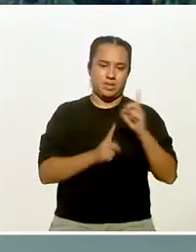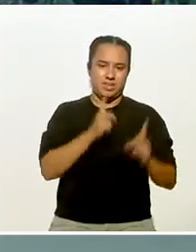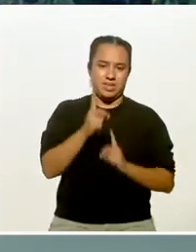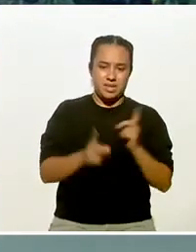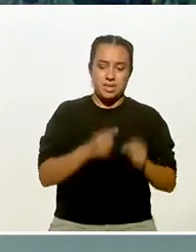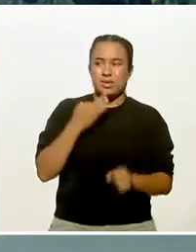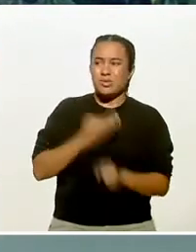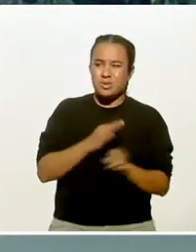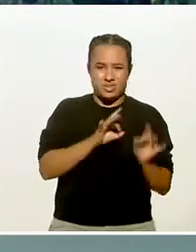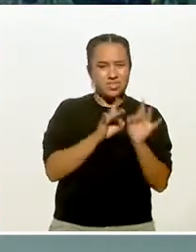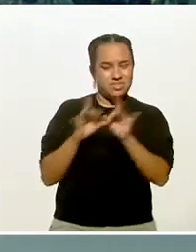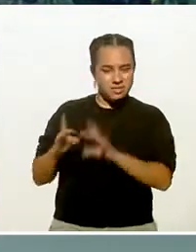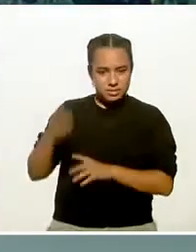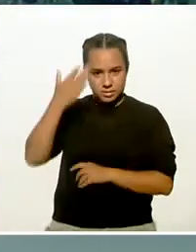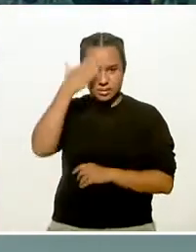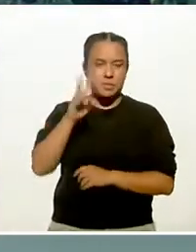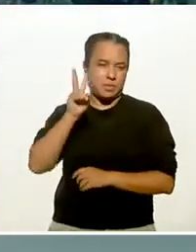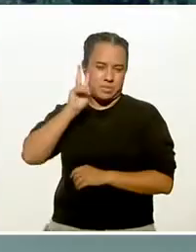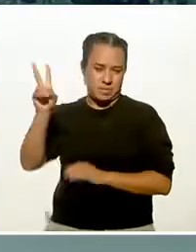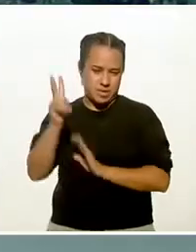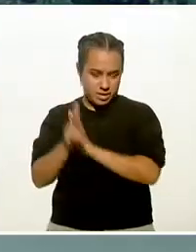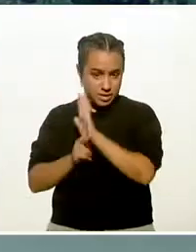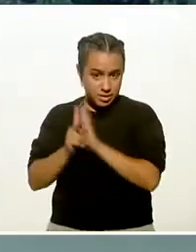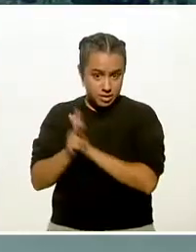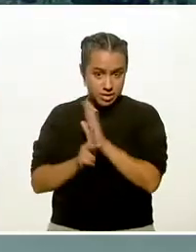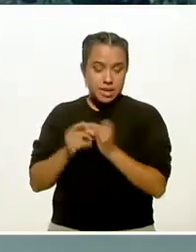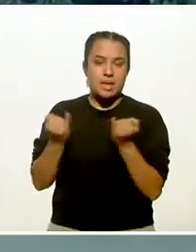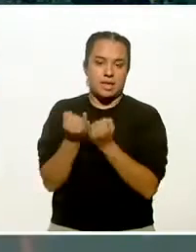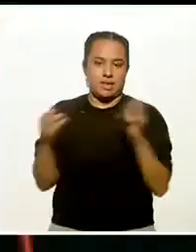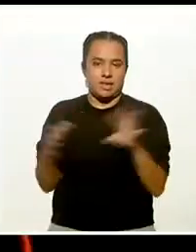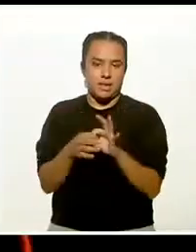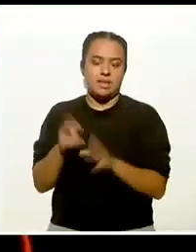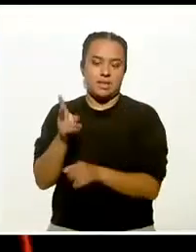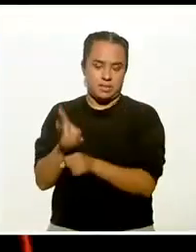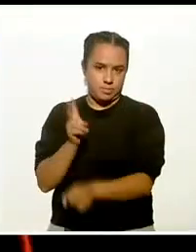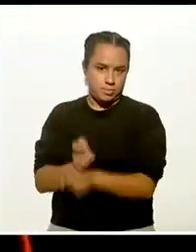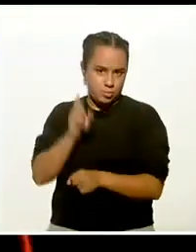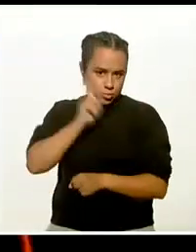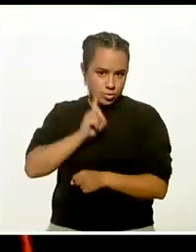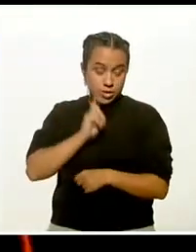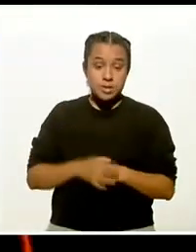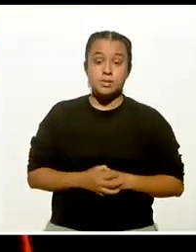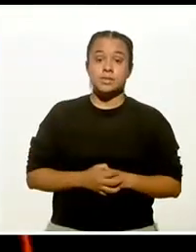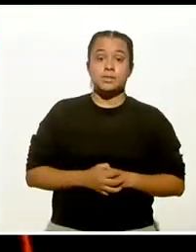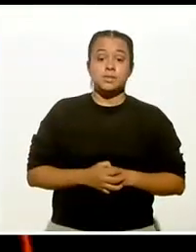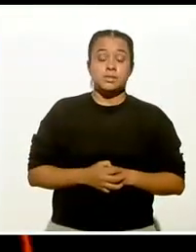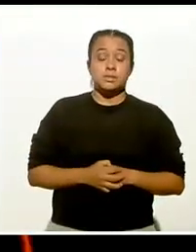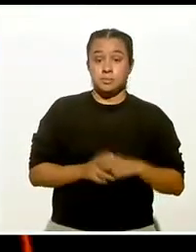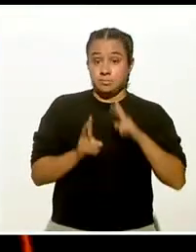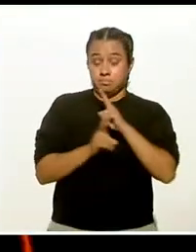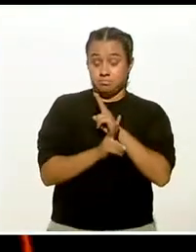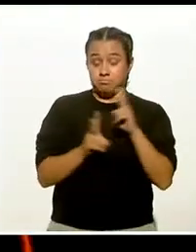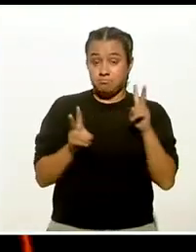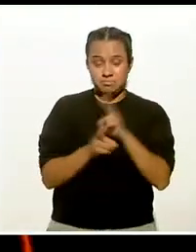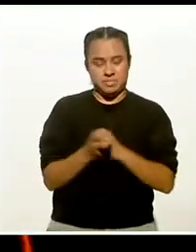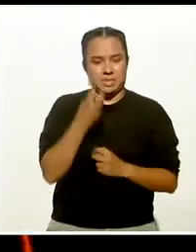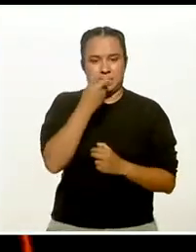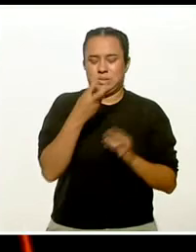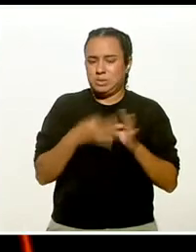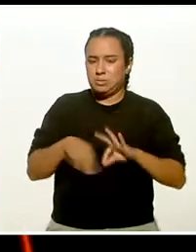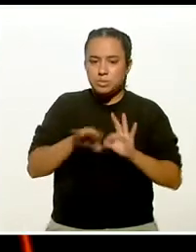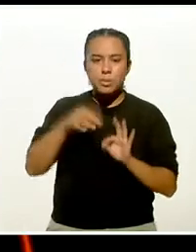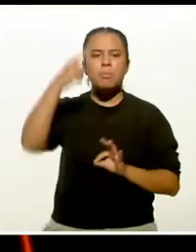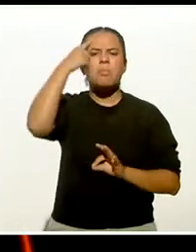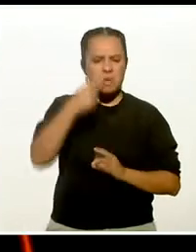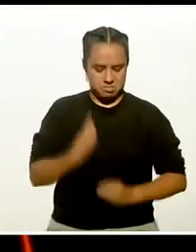estamos viendo. Vamos a ver este material y les presento a nuestra invitada. La respiración es nuestra primera fuente de energía.